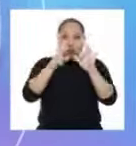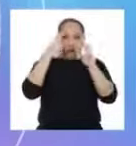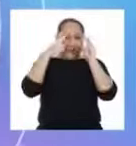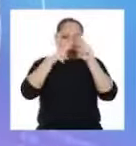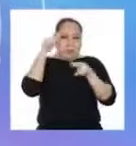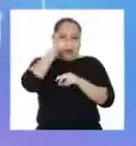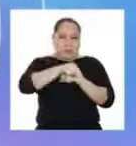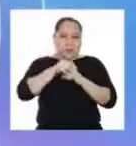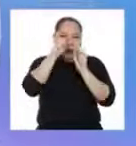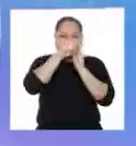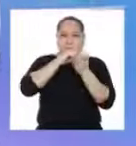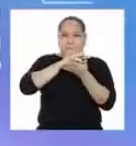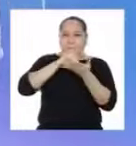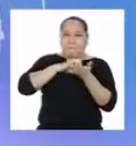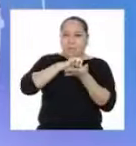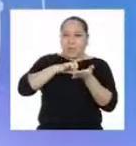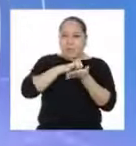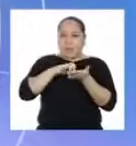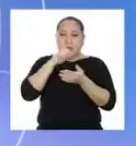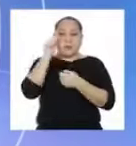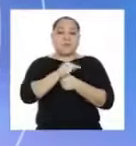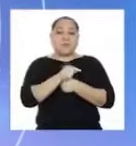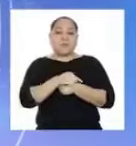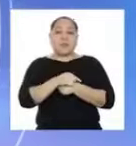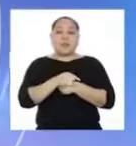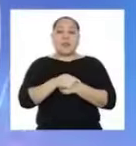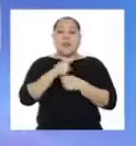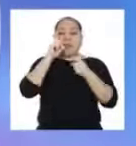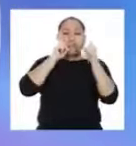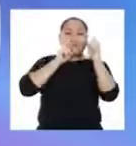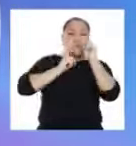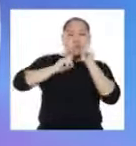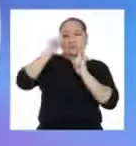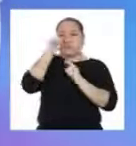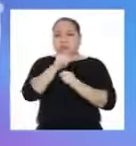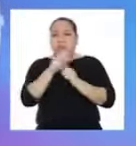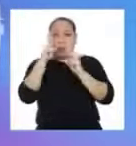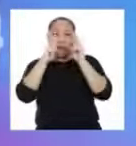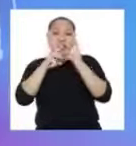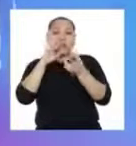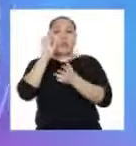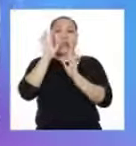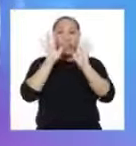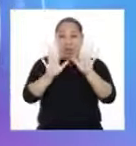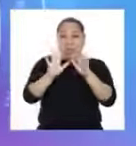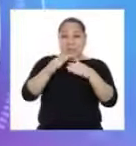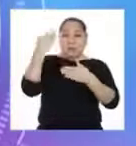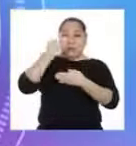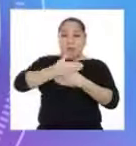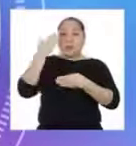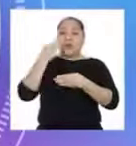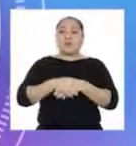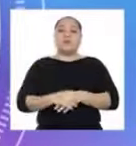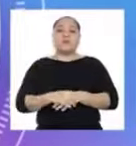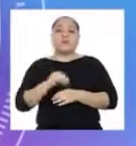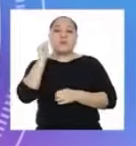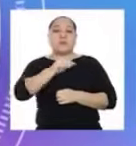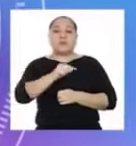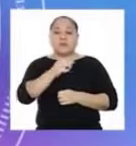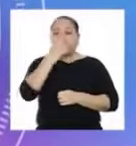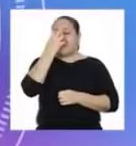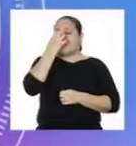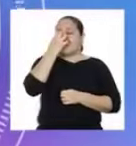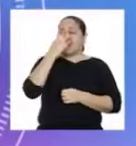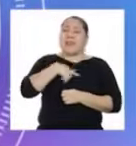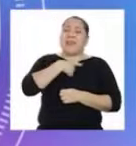veces este tipo de películas. Para el caso de las películas dramáticas, he visto 10 veces. Para las